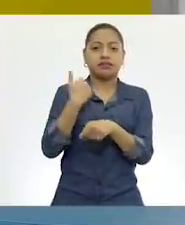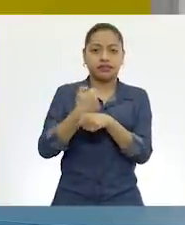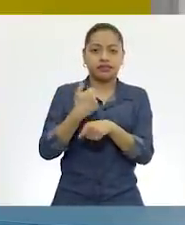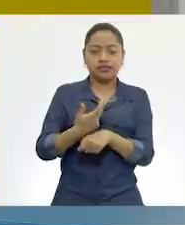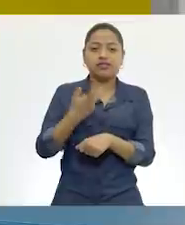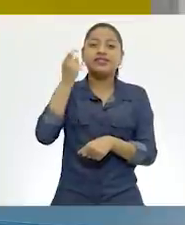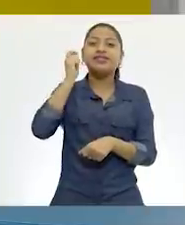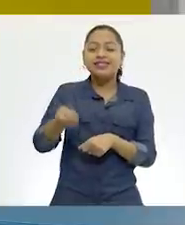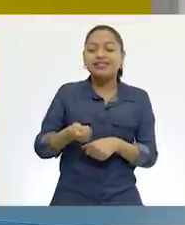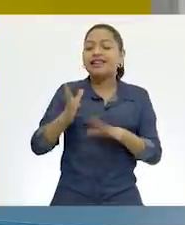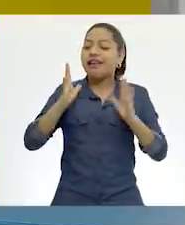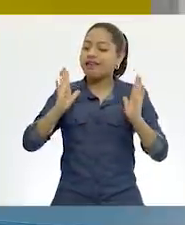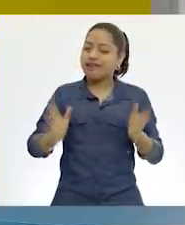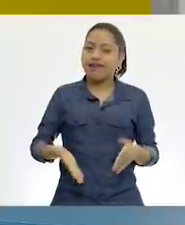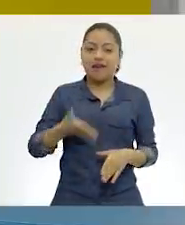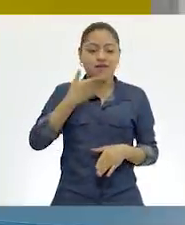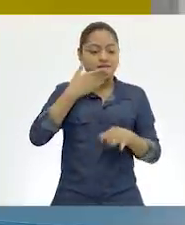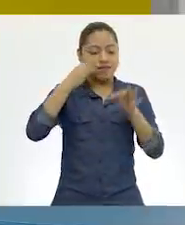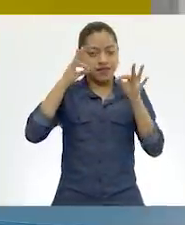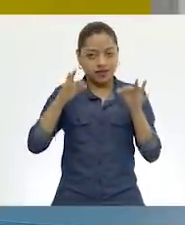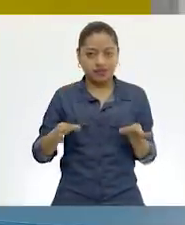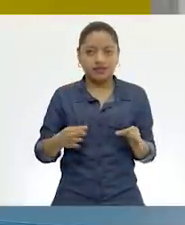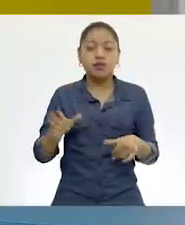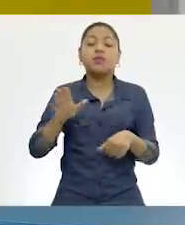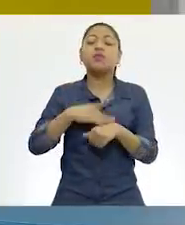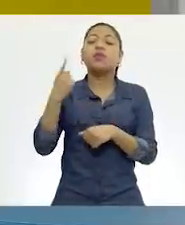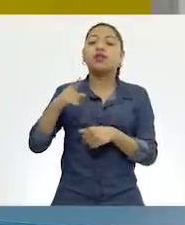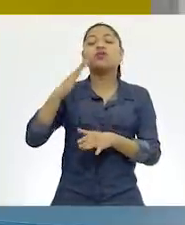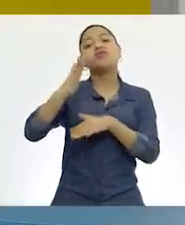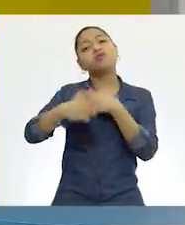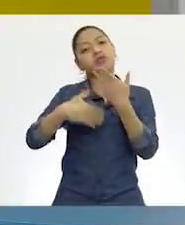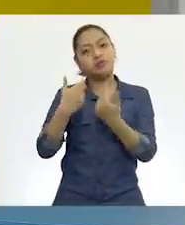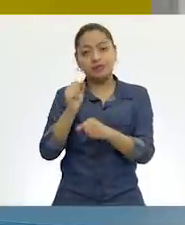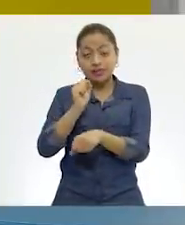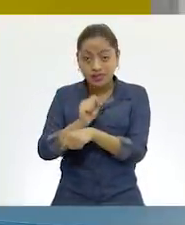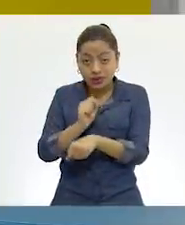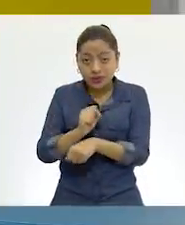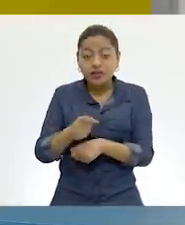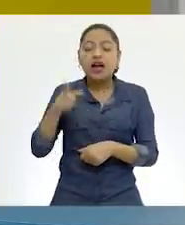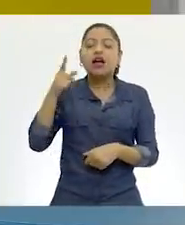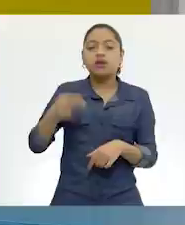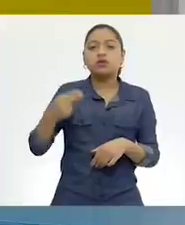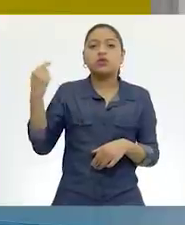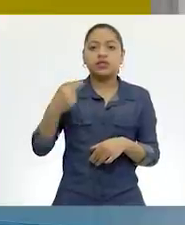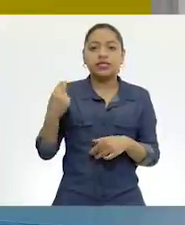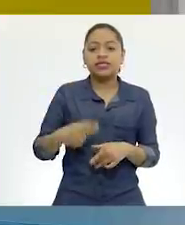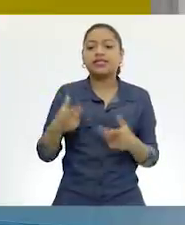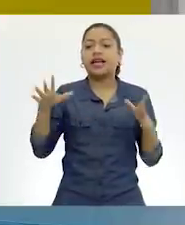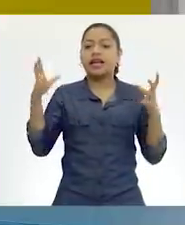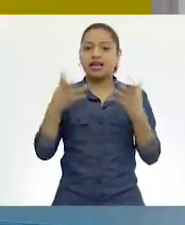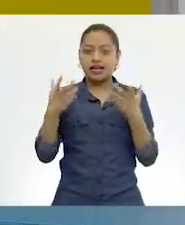formalidad porque precisamente tú vas a acceder a la secundaria, vas a necesitar elaborar trabajos de investigación